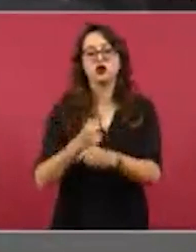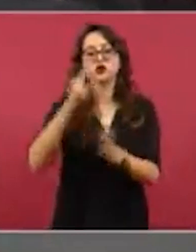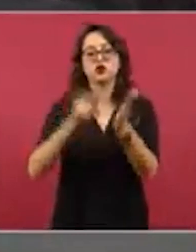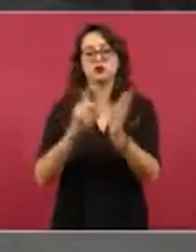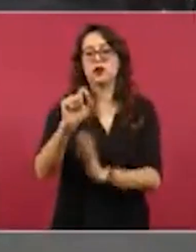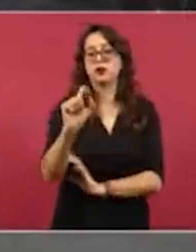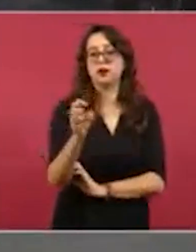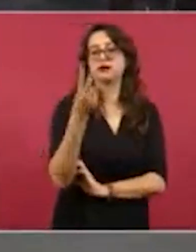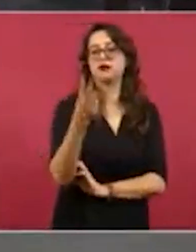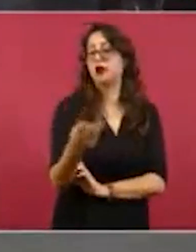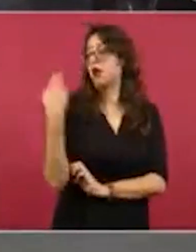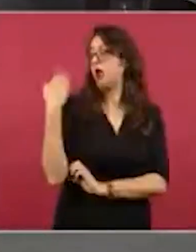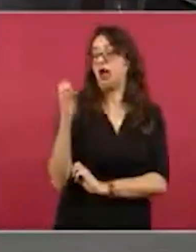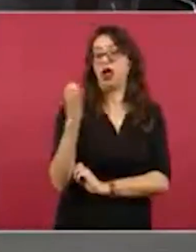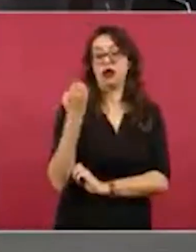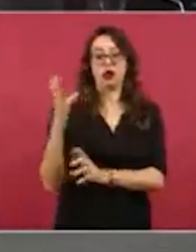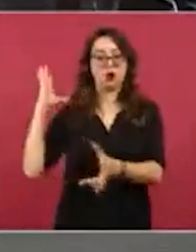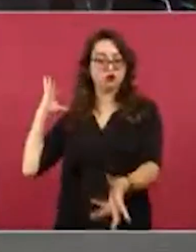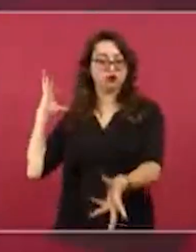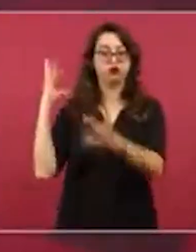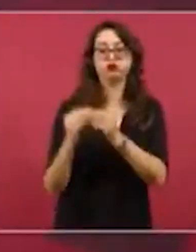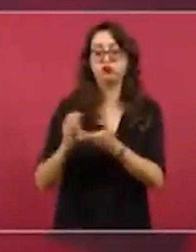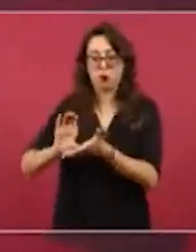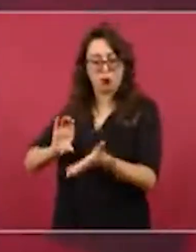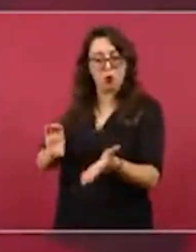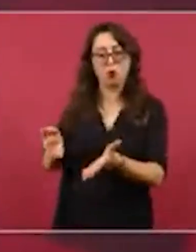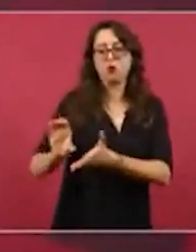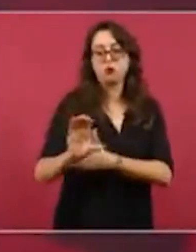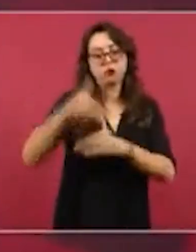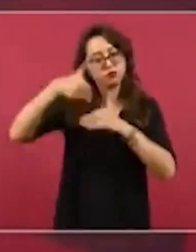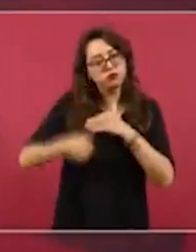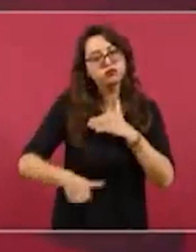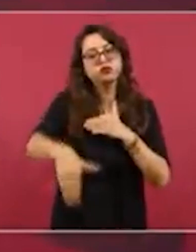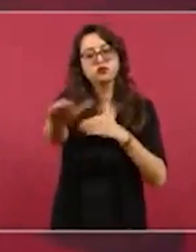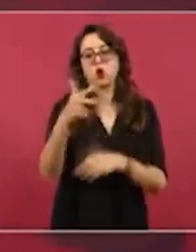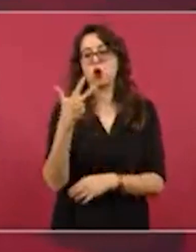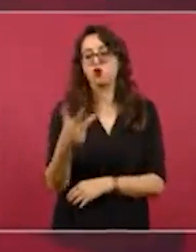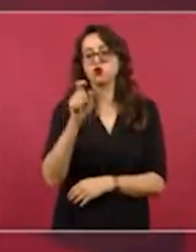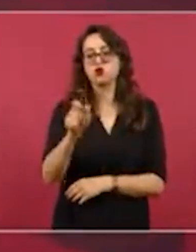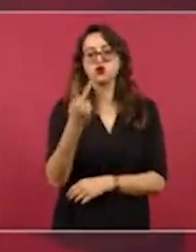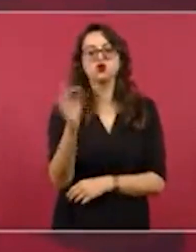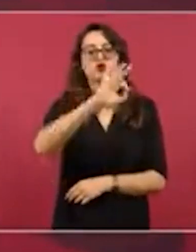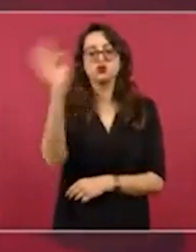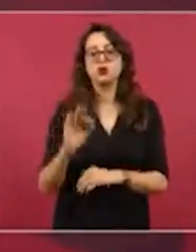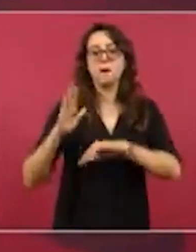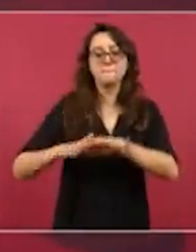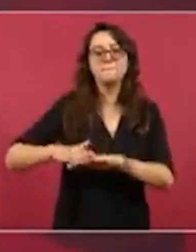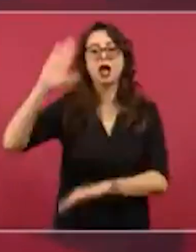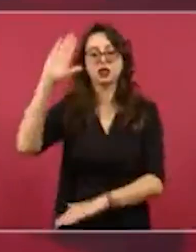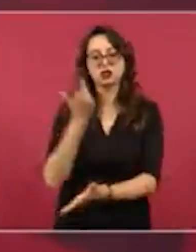condiciones laborales de los maestros y las maestras. Agregó que ningún trabajador de la educación ganará menos de 16 mil pesos